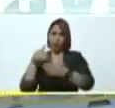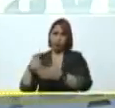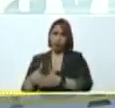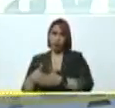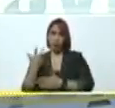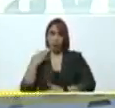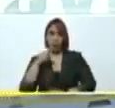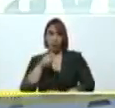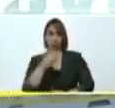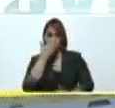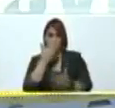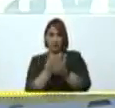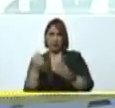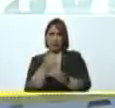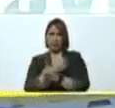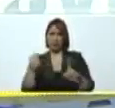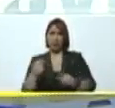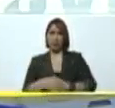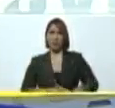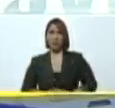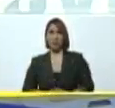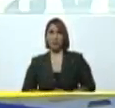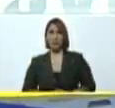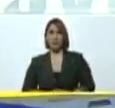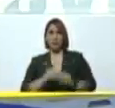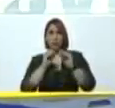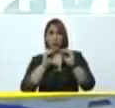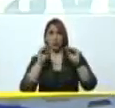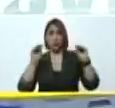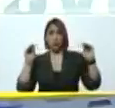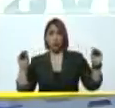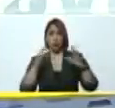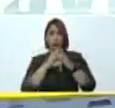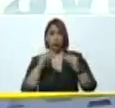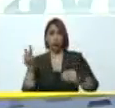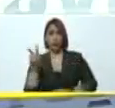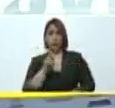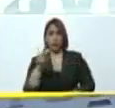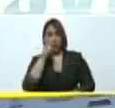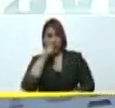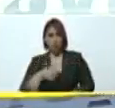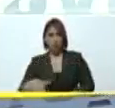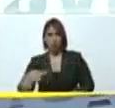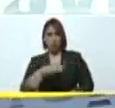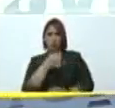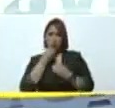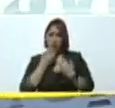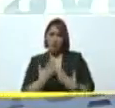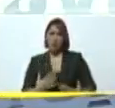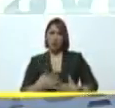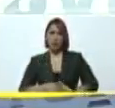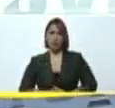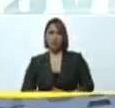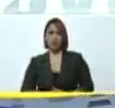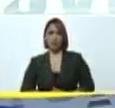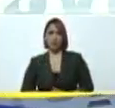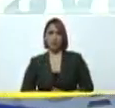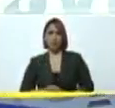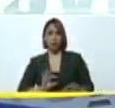eso frente a esta agresión, yo le hago un llamado a todos los venezolanos y venezolanas de bien, a